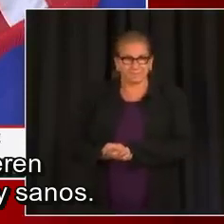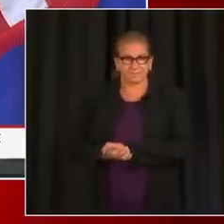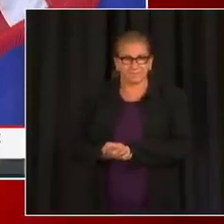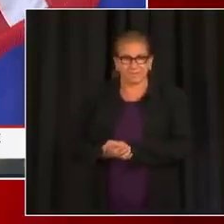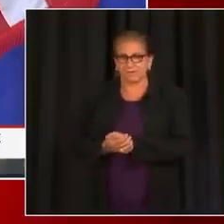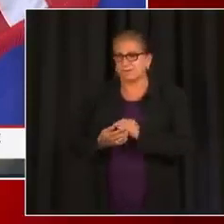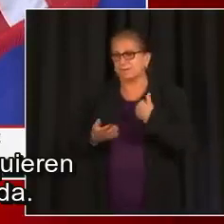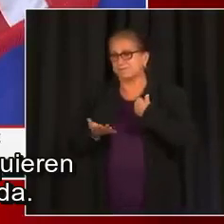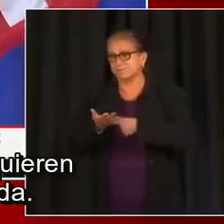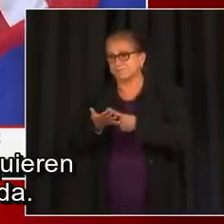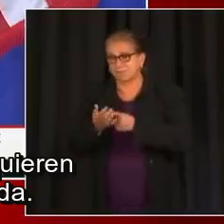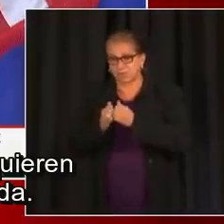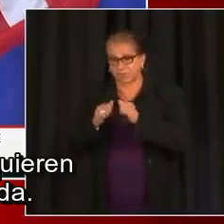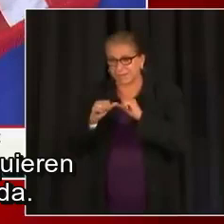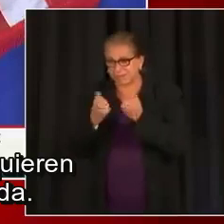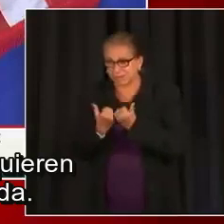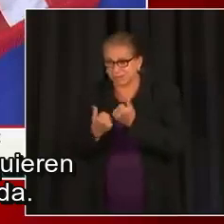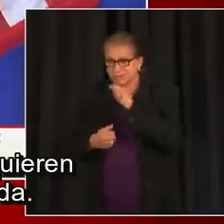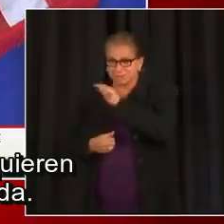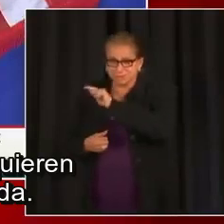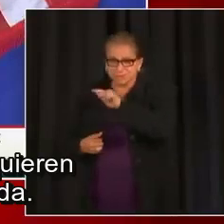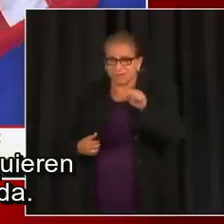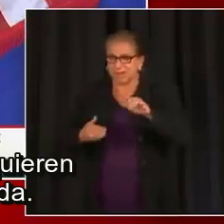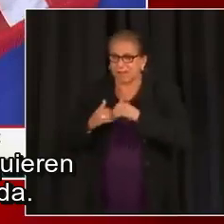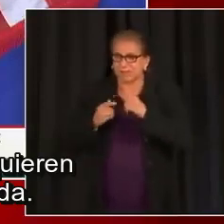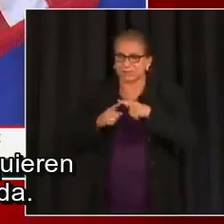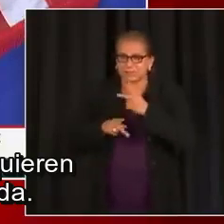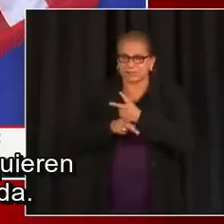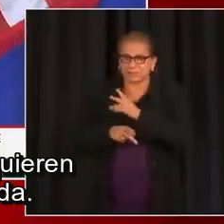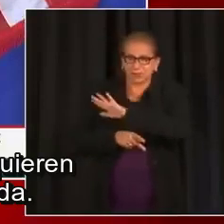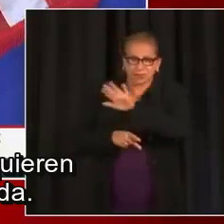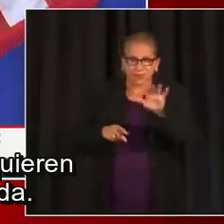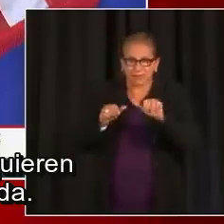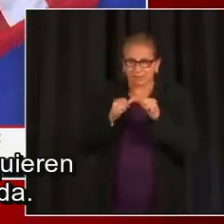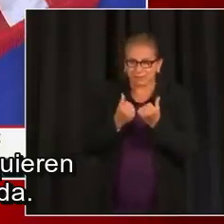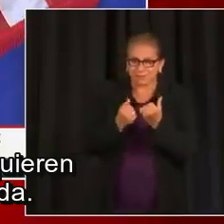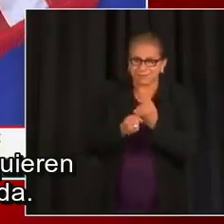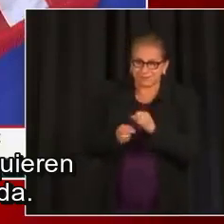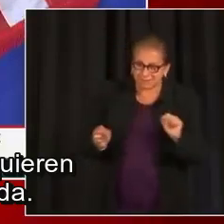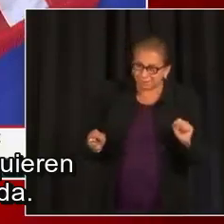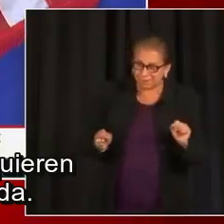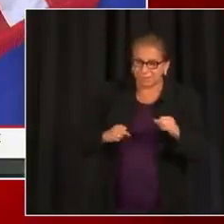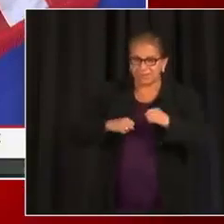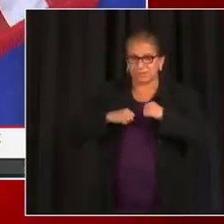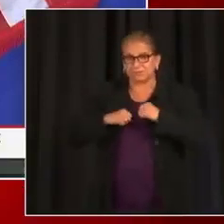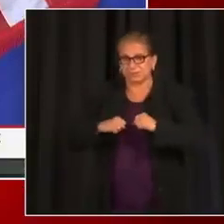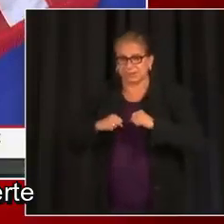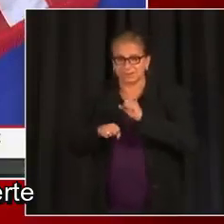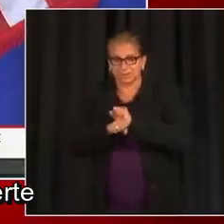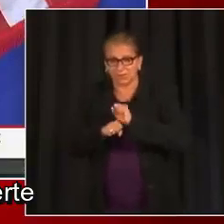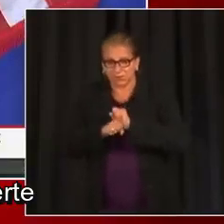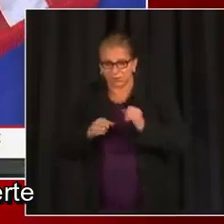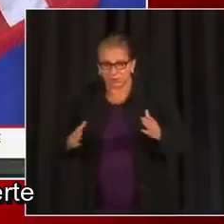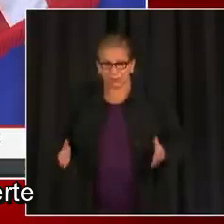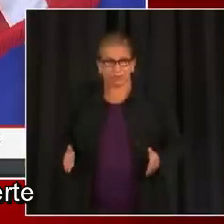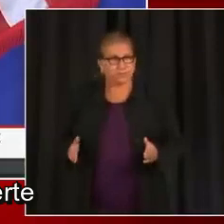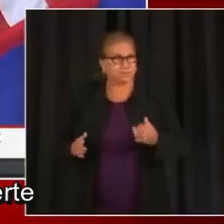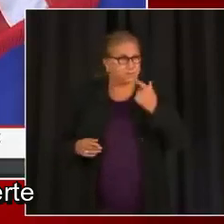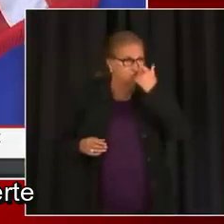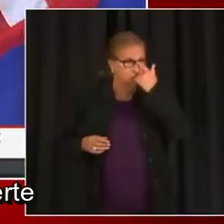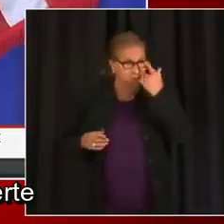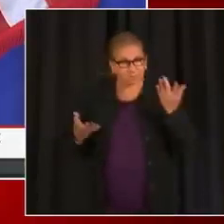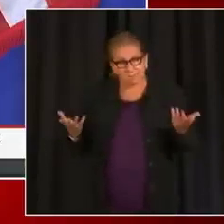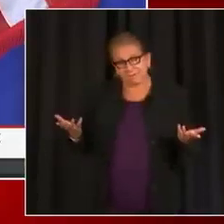sanos. Y también los clientes, las agencias, quieren que toda la gente esté protegida. Quieren que la ciudad esté